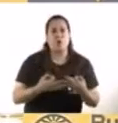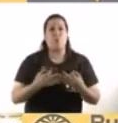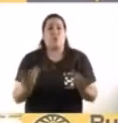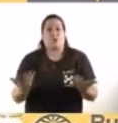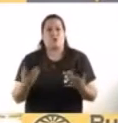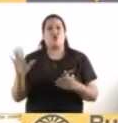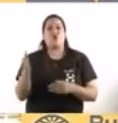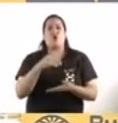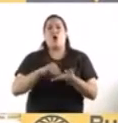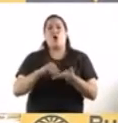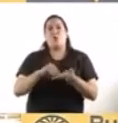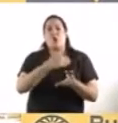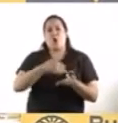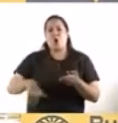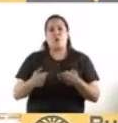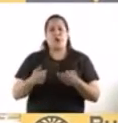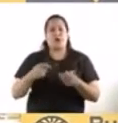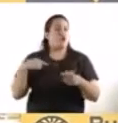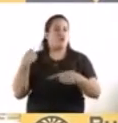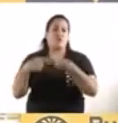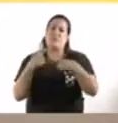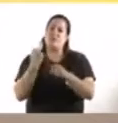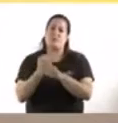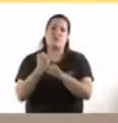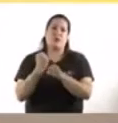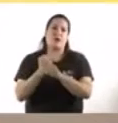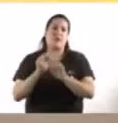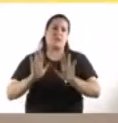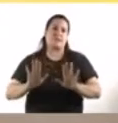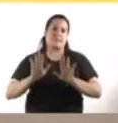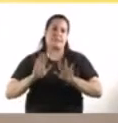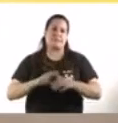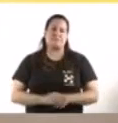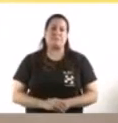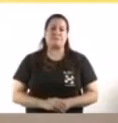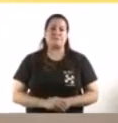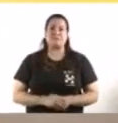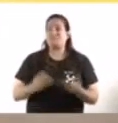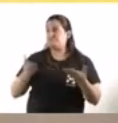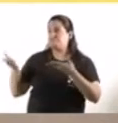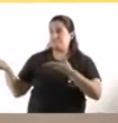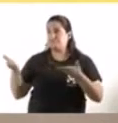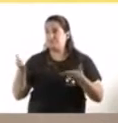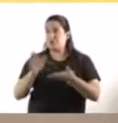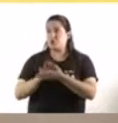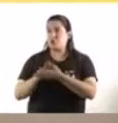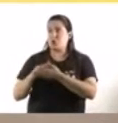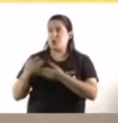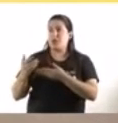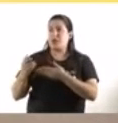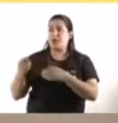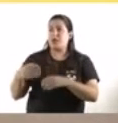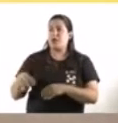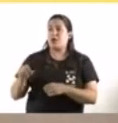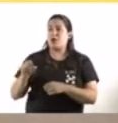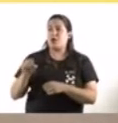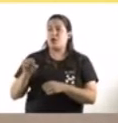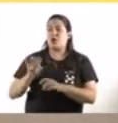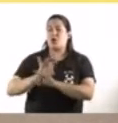vamos a seguir trabajando, todos. Fernán, ¿querés profundizar en el tema de la evolución de los casos? Sí, en realidad como